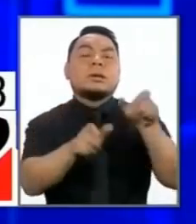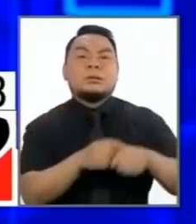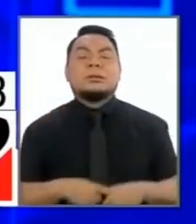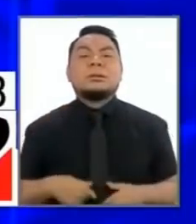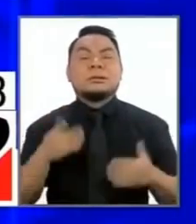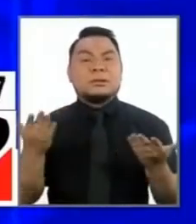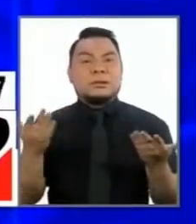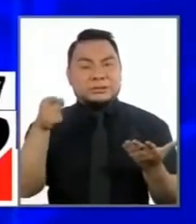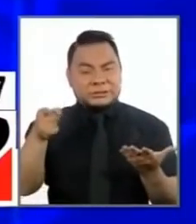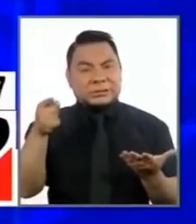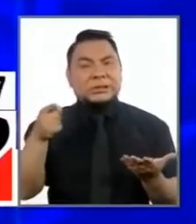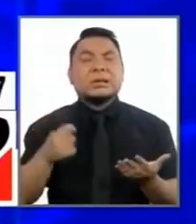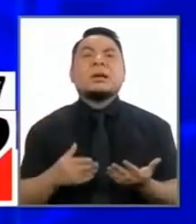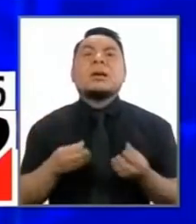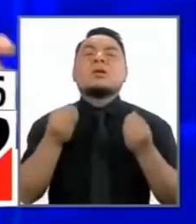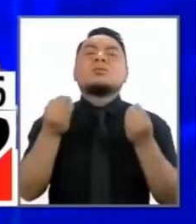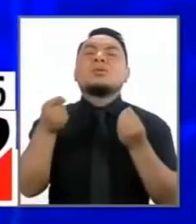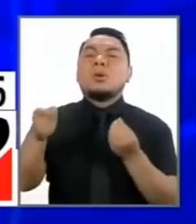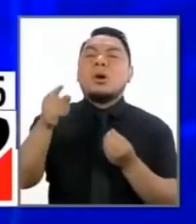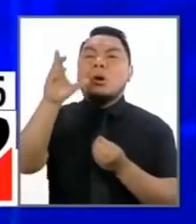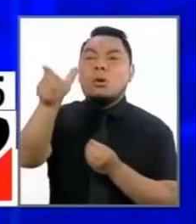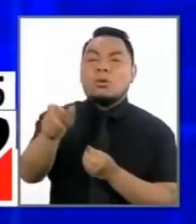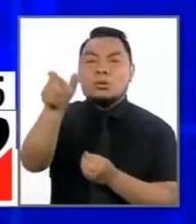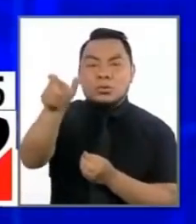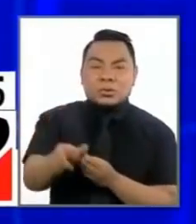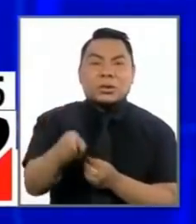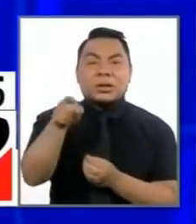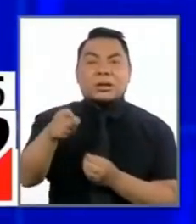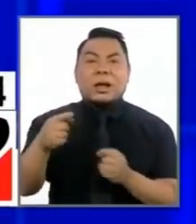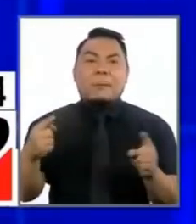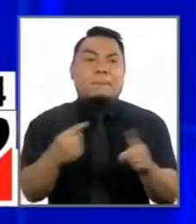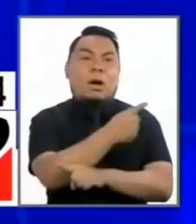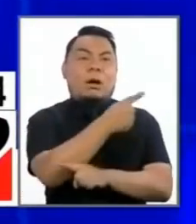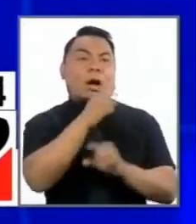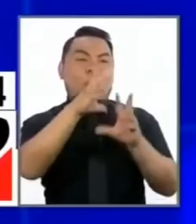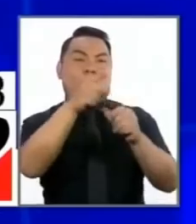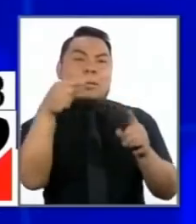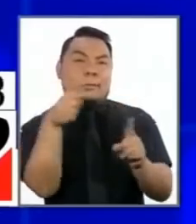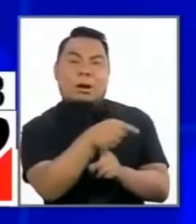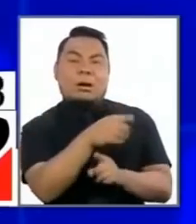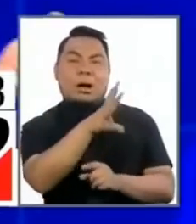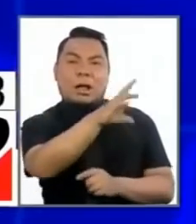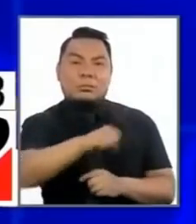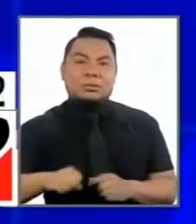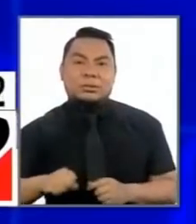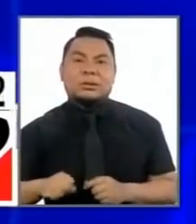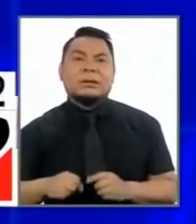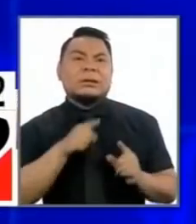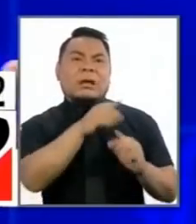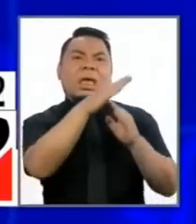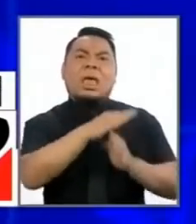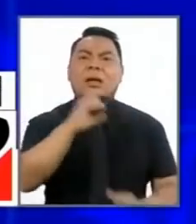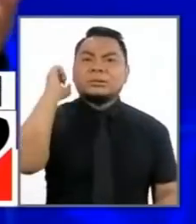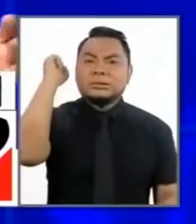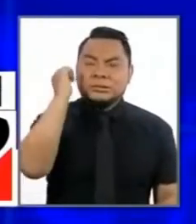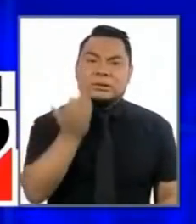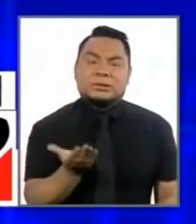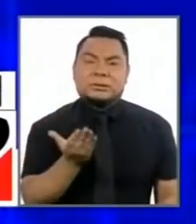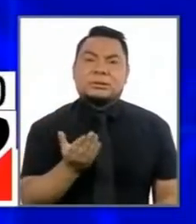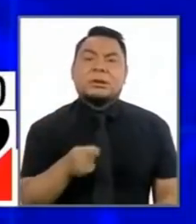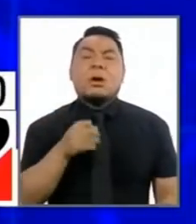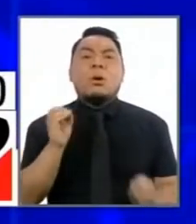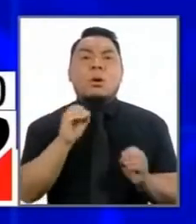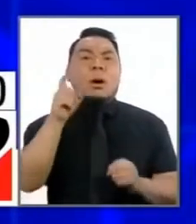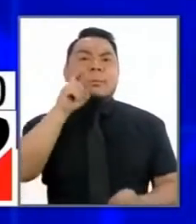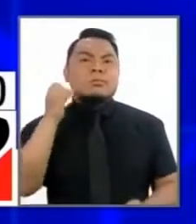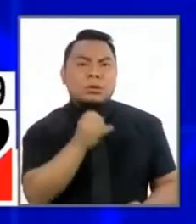reactiva porque ya si el delincuente dañó a la persona le ha vulnerado sus derechos violan